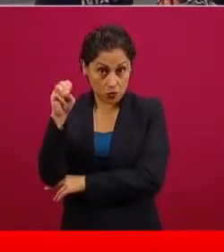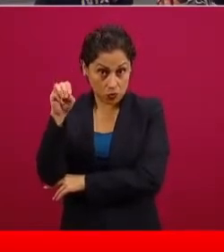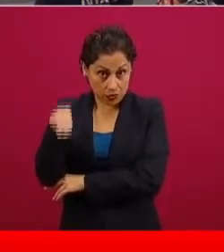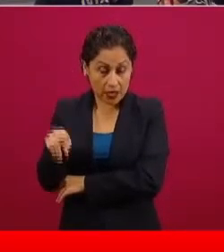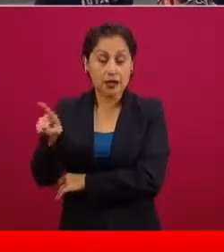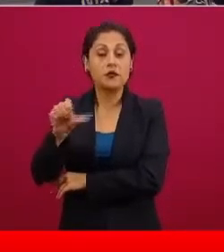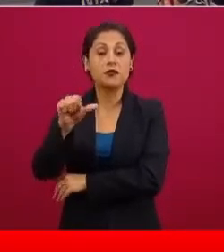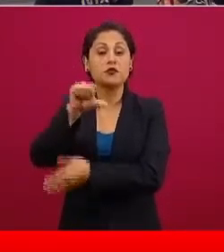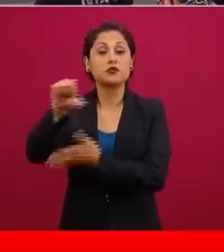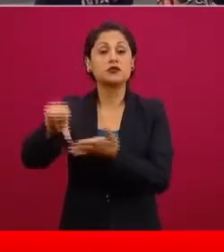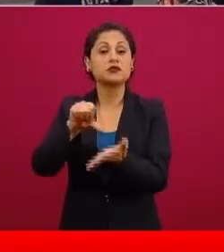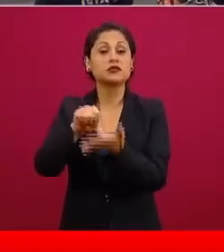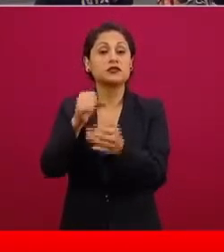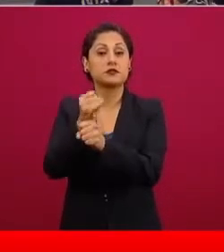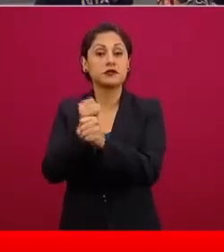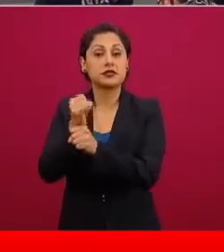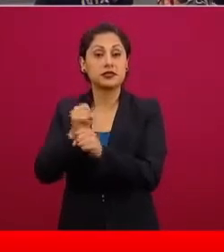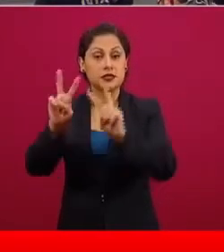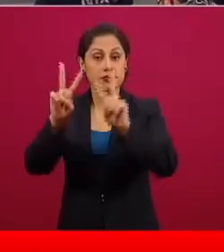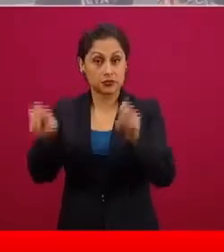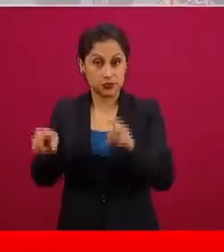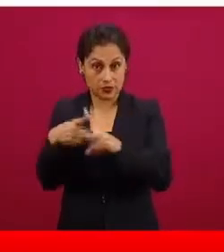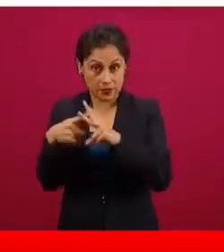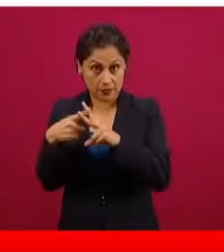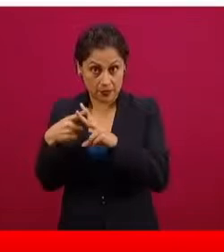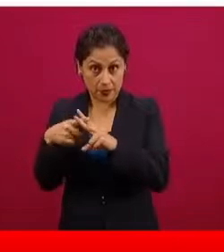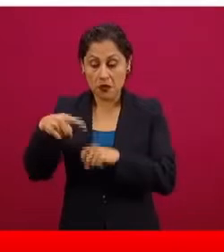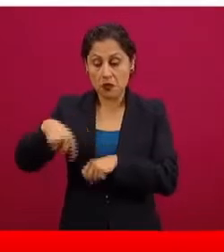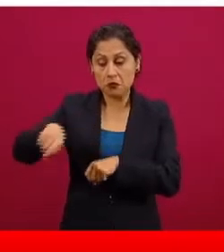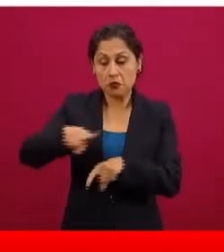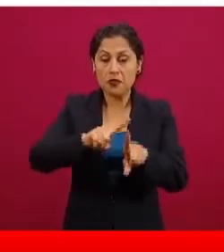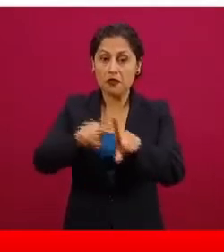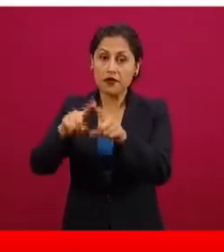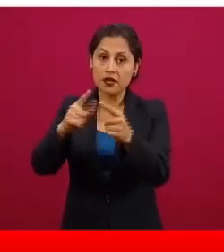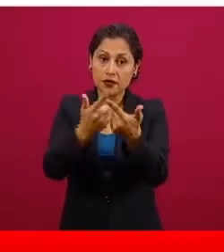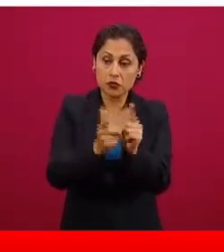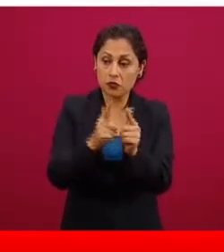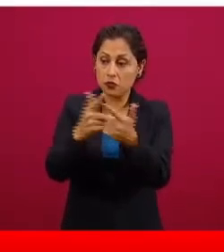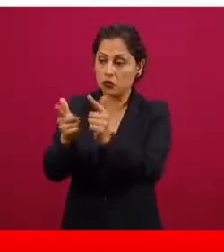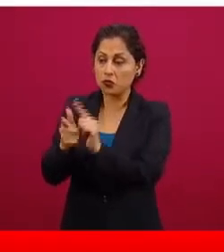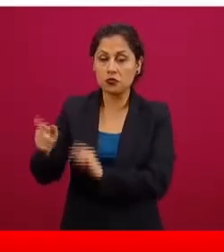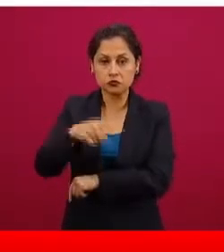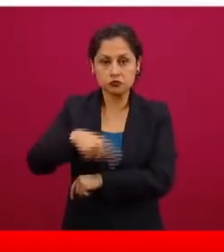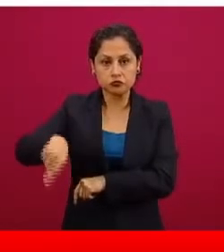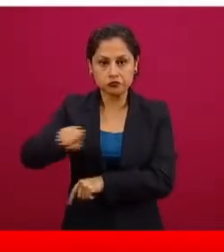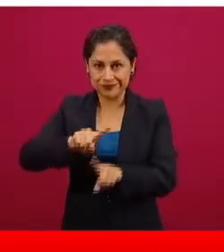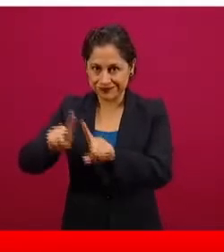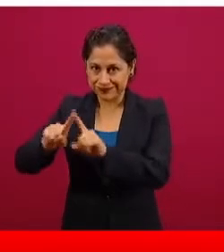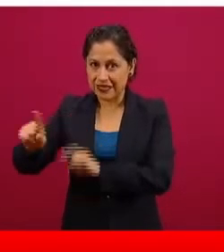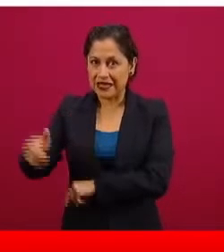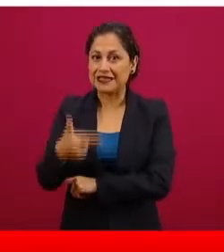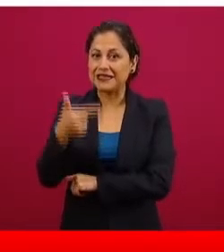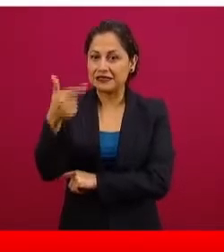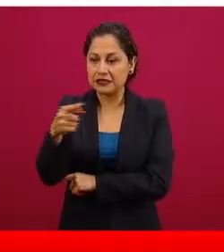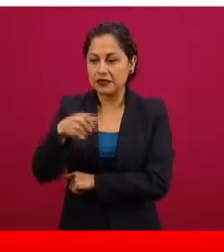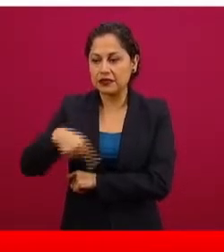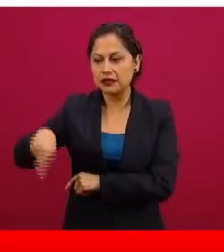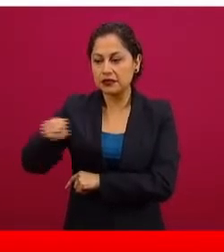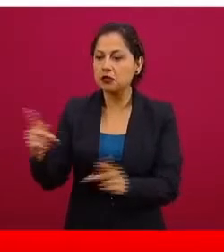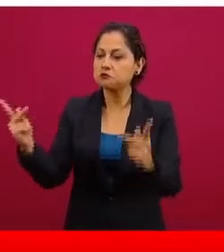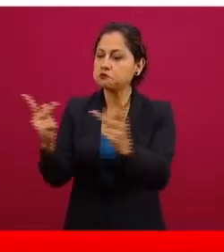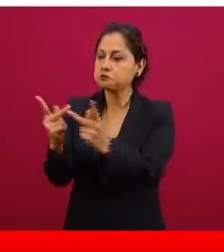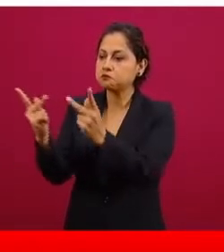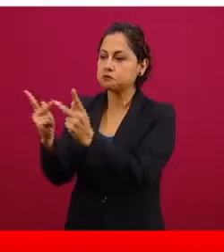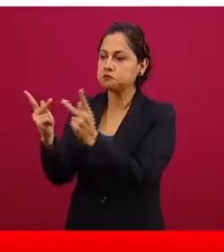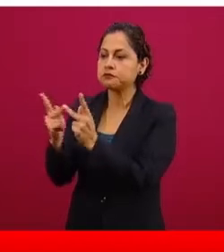Investigación en Matemáticas, pero tenemos más de siete grupos académicos que coinciden con la misma perspectiva. Lo que se ve en la curva roja es lo